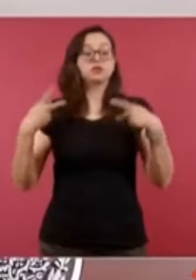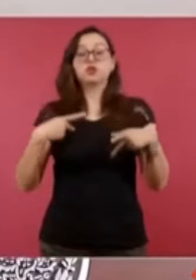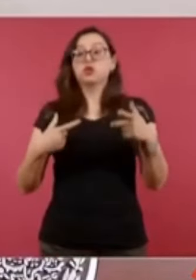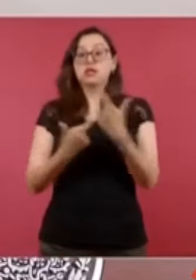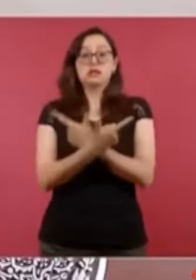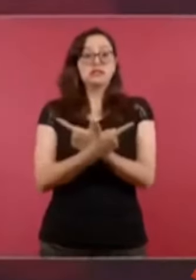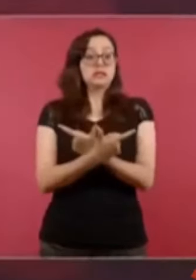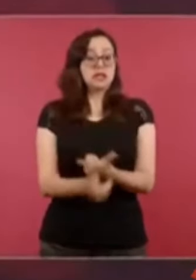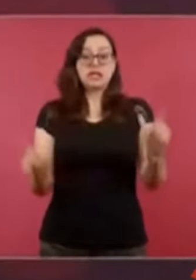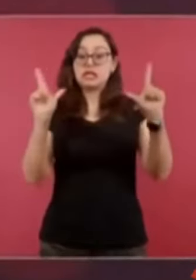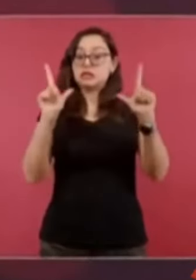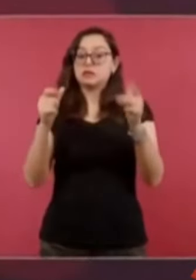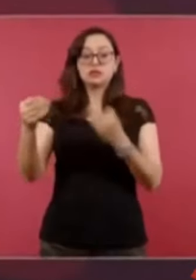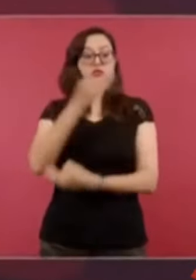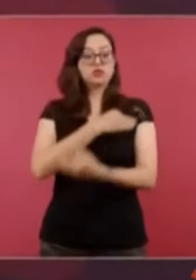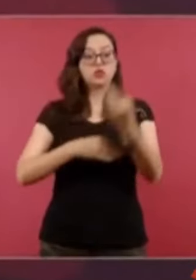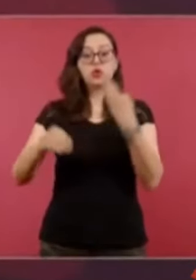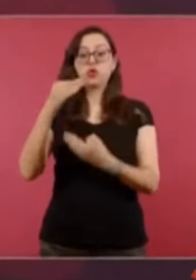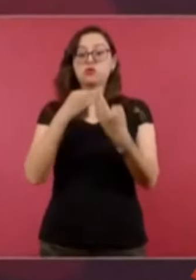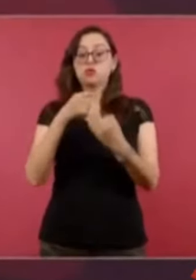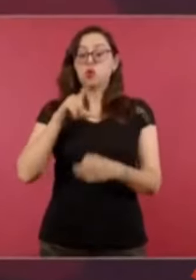no reprimir,